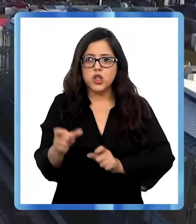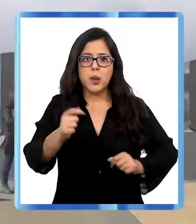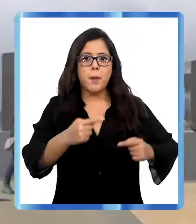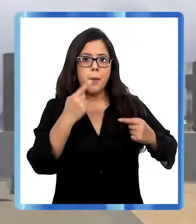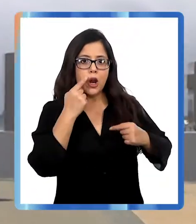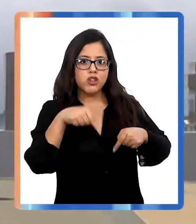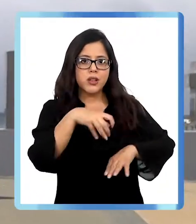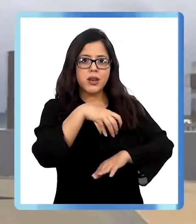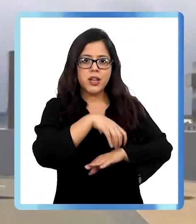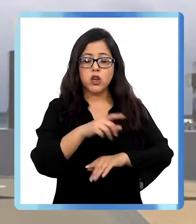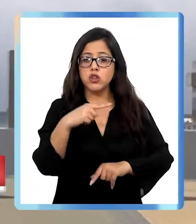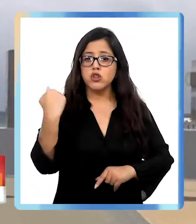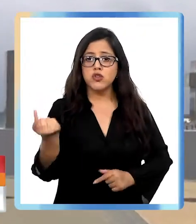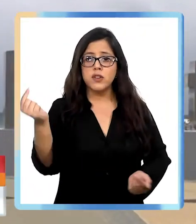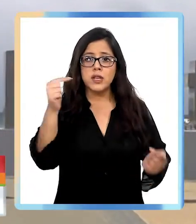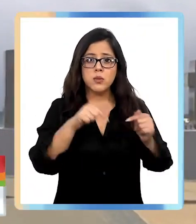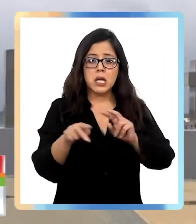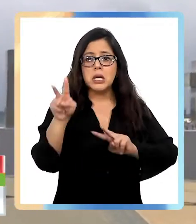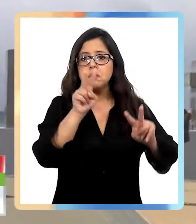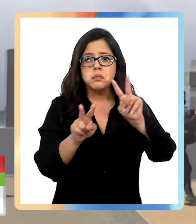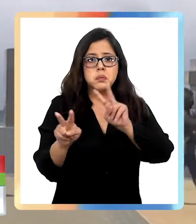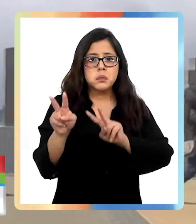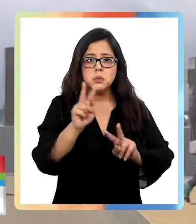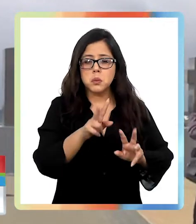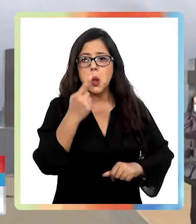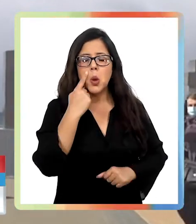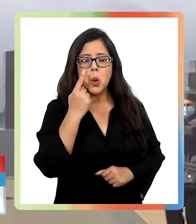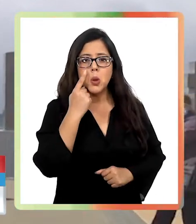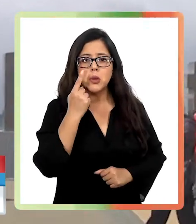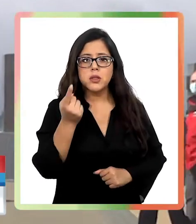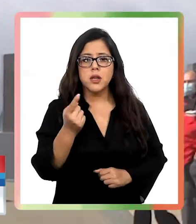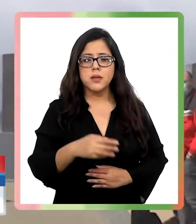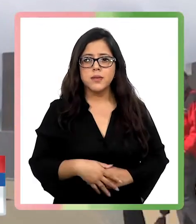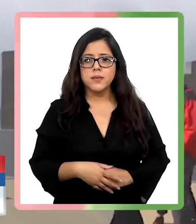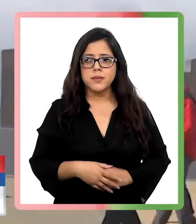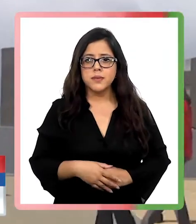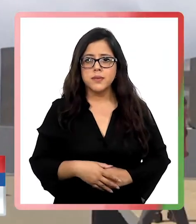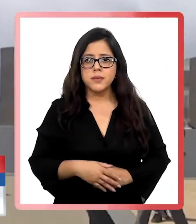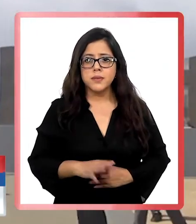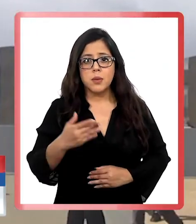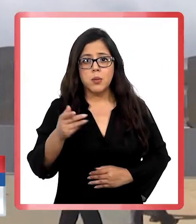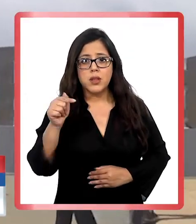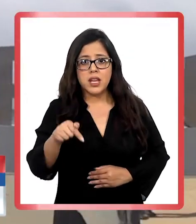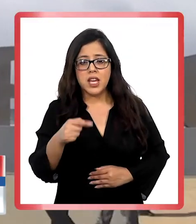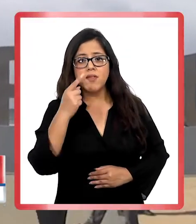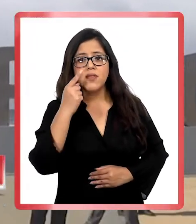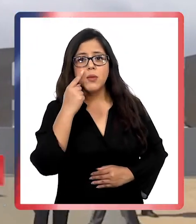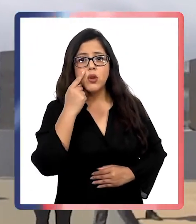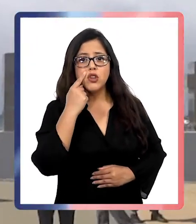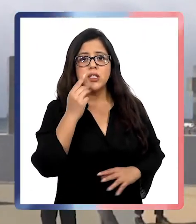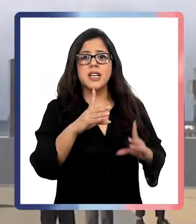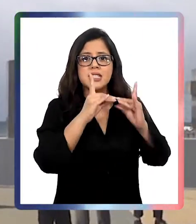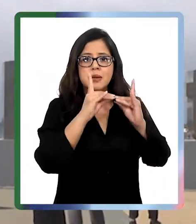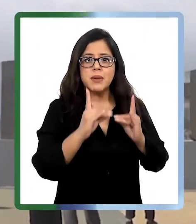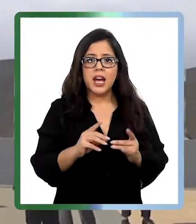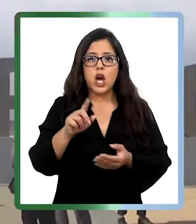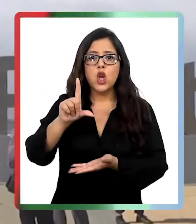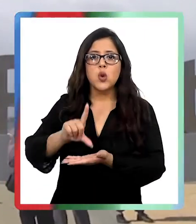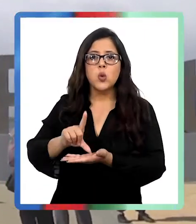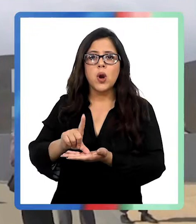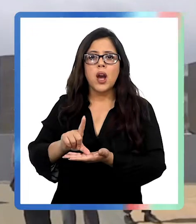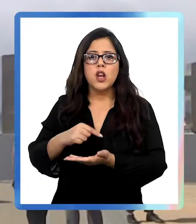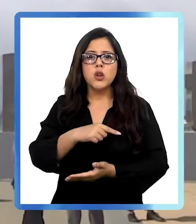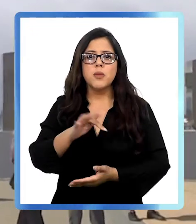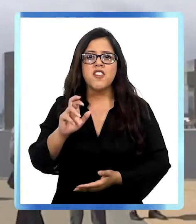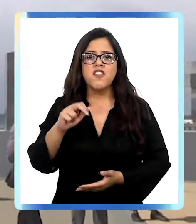región. Venimos aquí a turistear, conocer. Después de aquí vamos a conocer el cementerio, la zona franca y